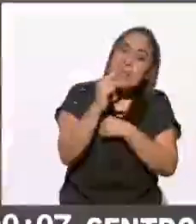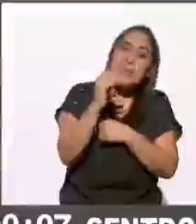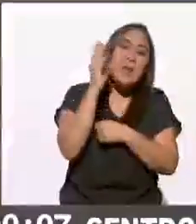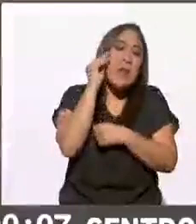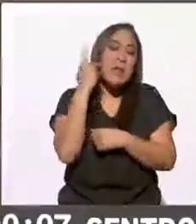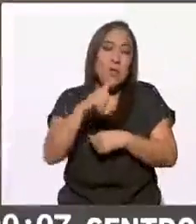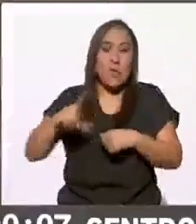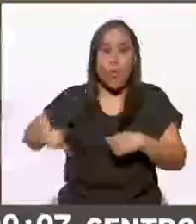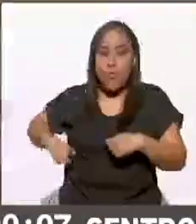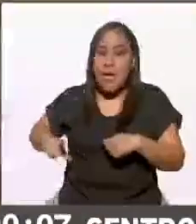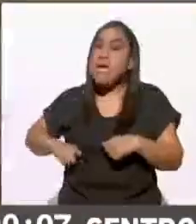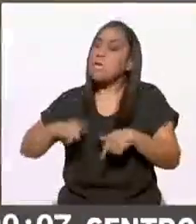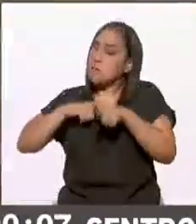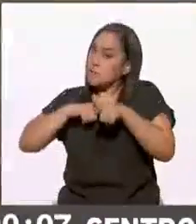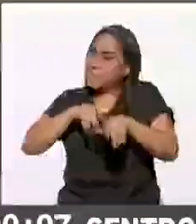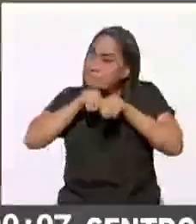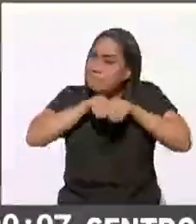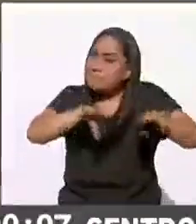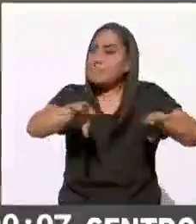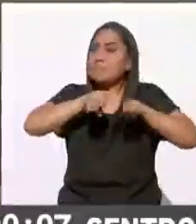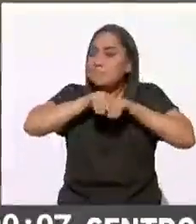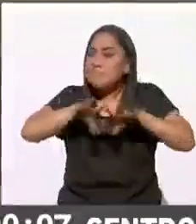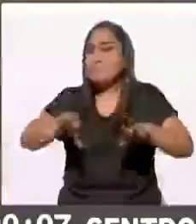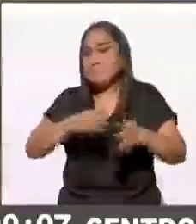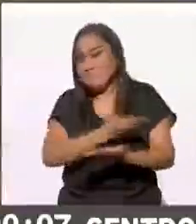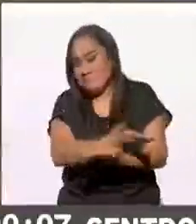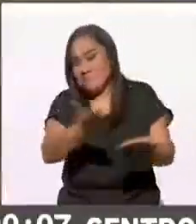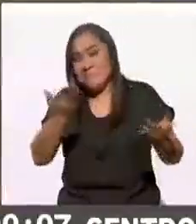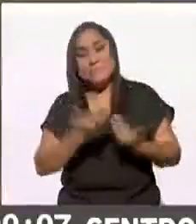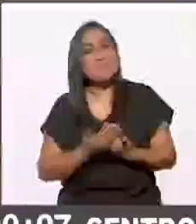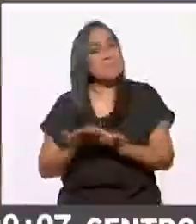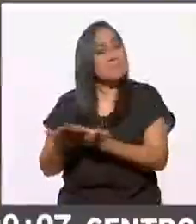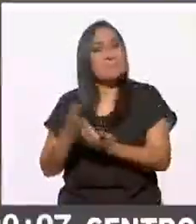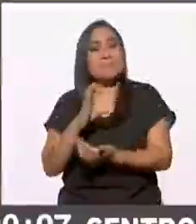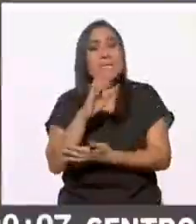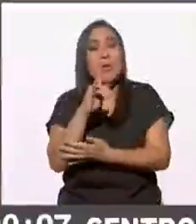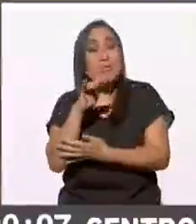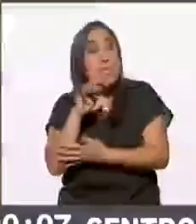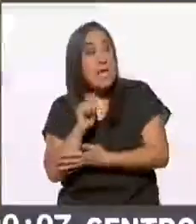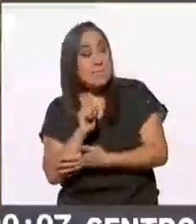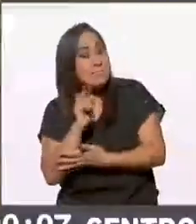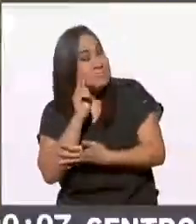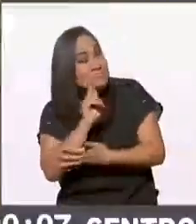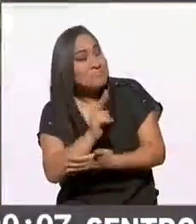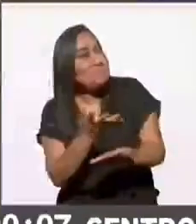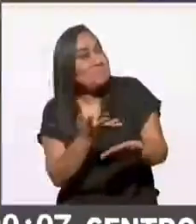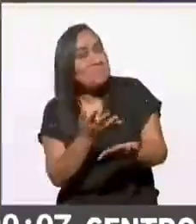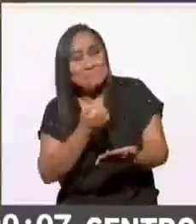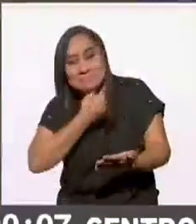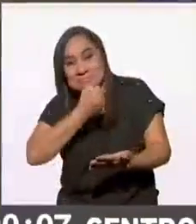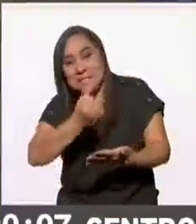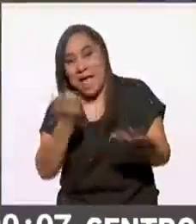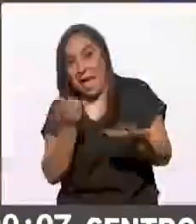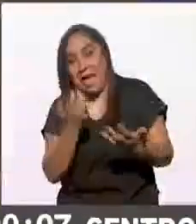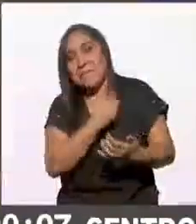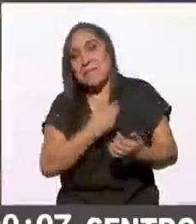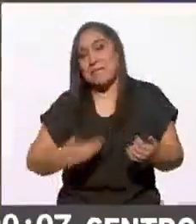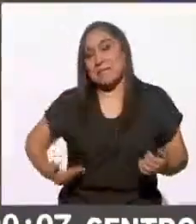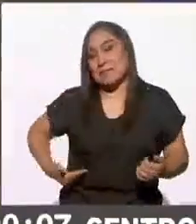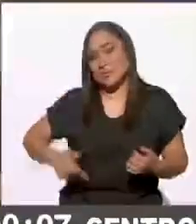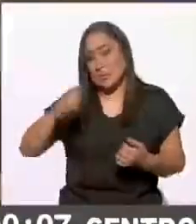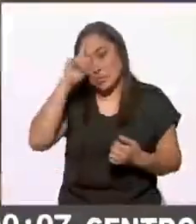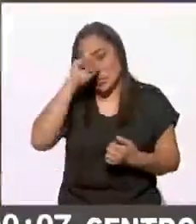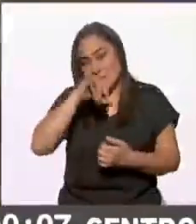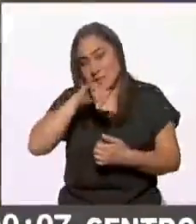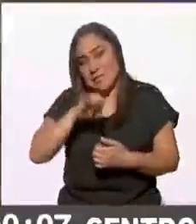seguimos a pie de cañón para transmitirlas a ustedes bueno Claudia ¿cómo viste esas palabras que dijo el presidente Lorenzo Córdoba al consejero presidente